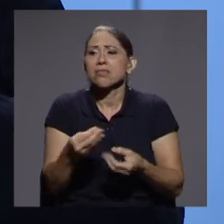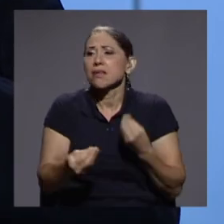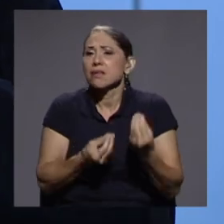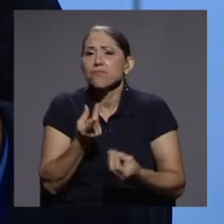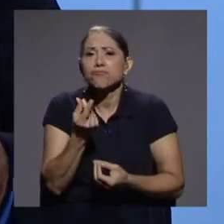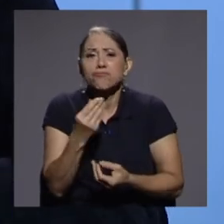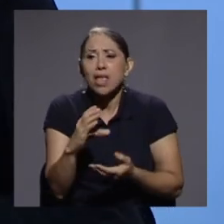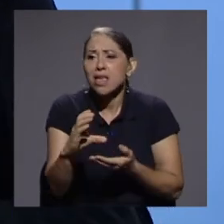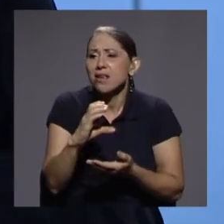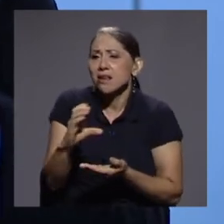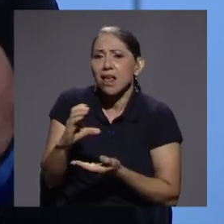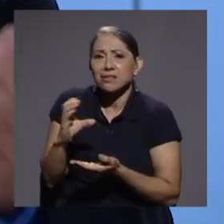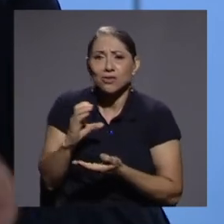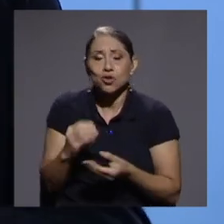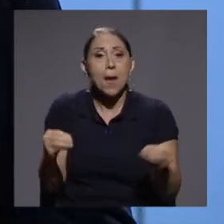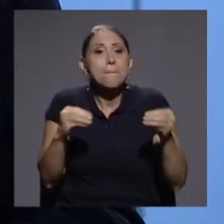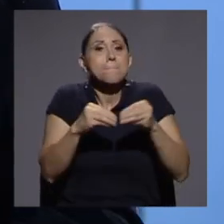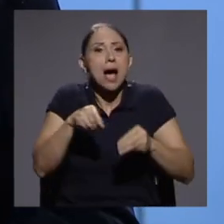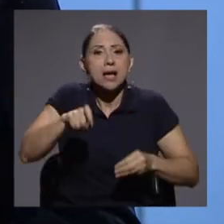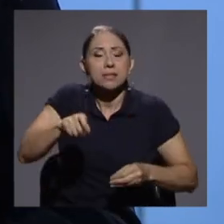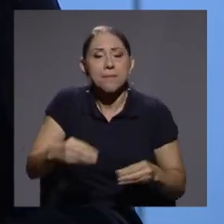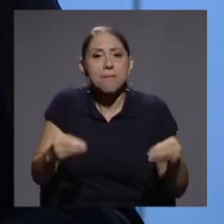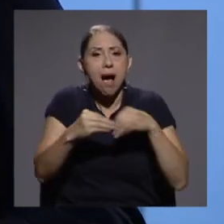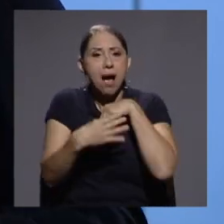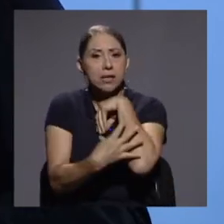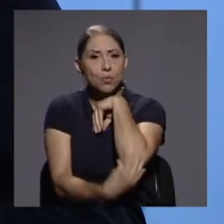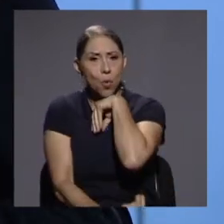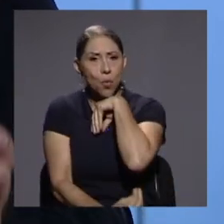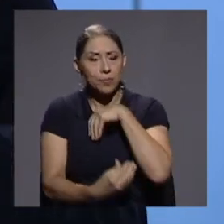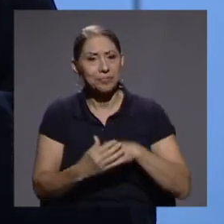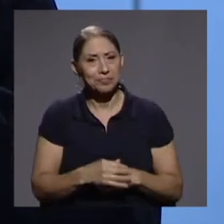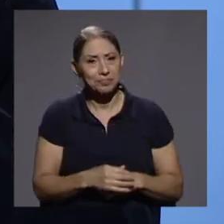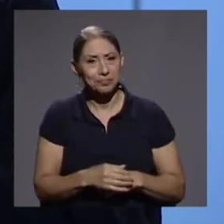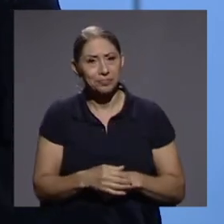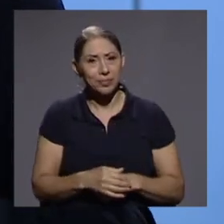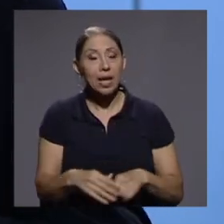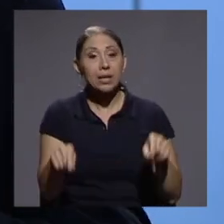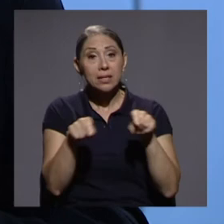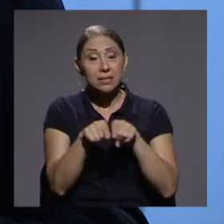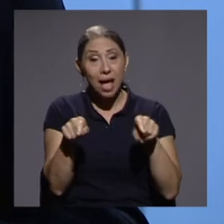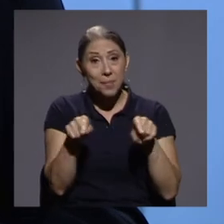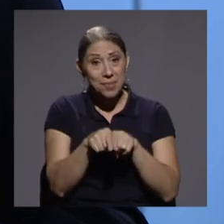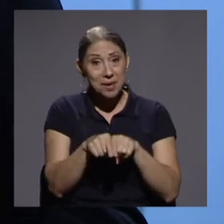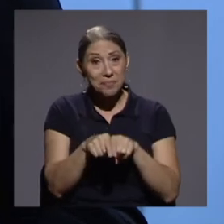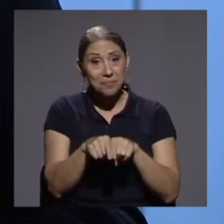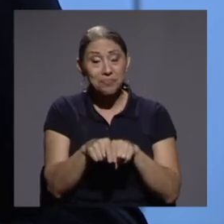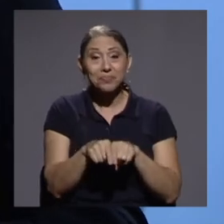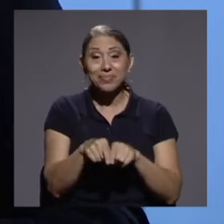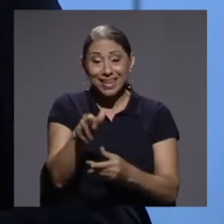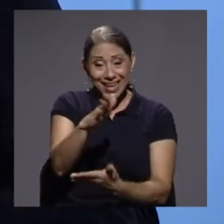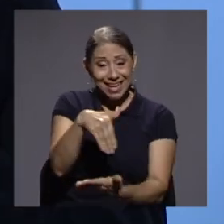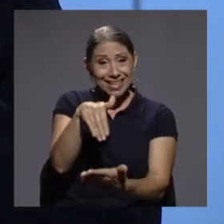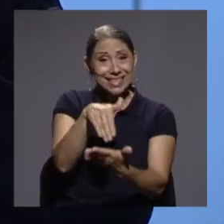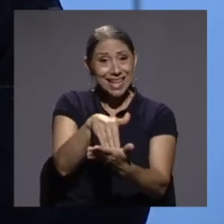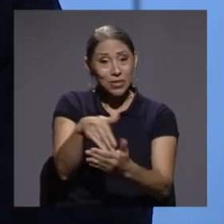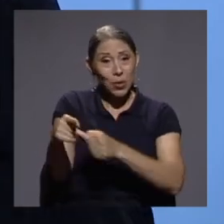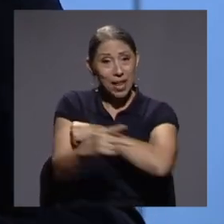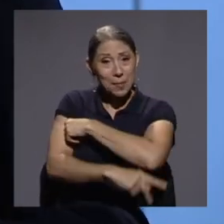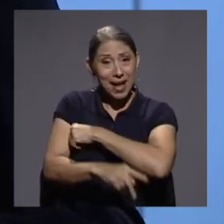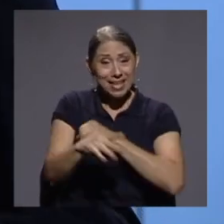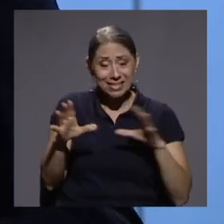Es decir, donde hay mayores carencias, mayor pobreza. También vamos a encontrar en el centro del país un